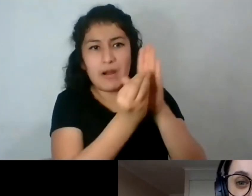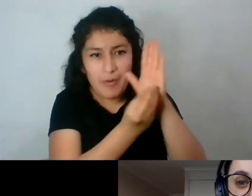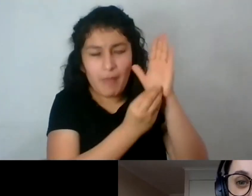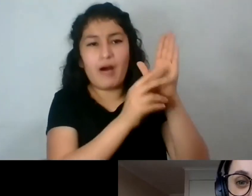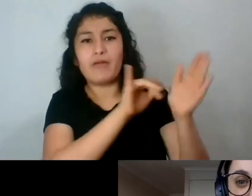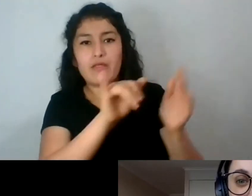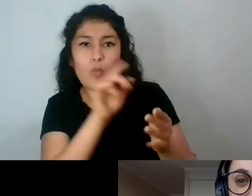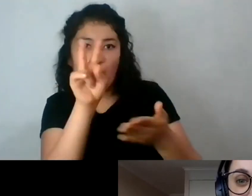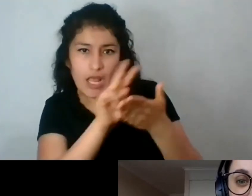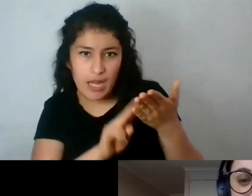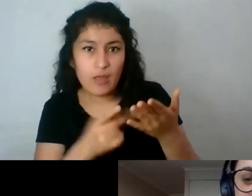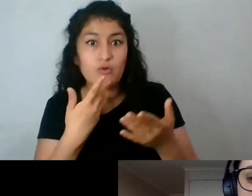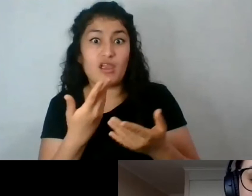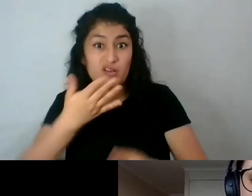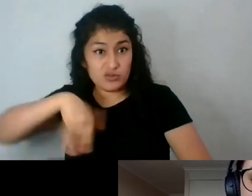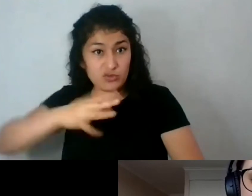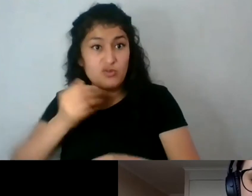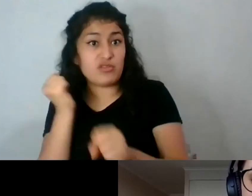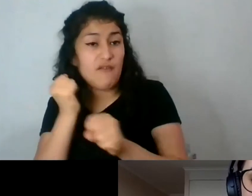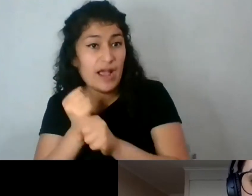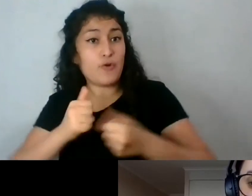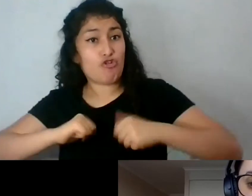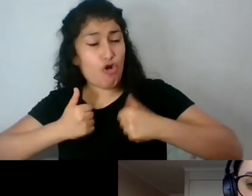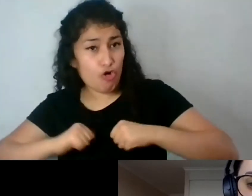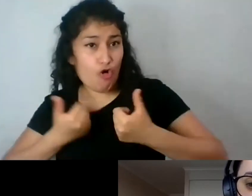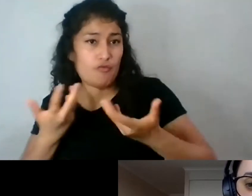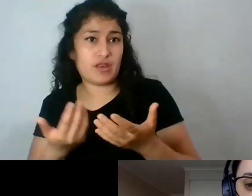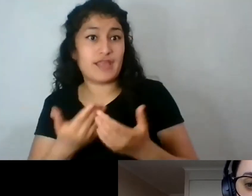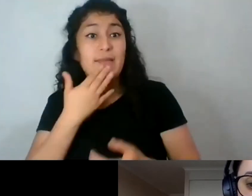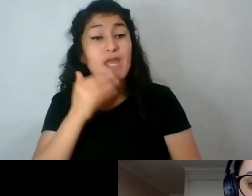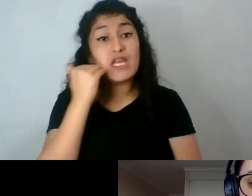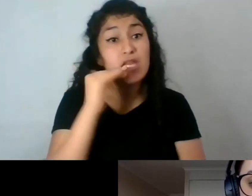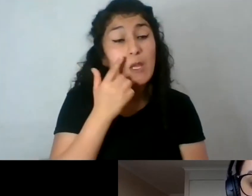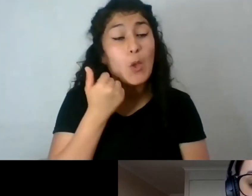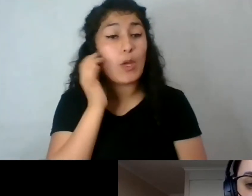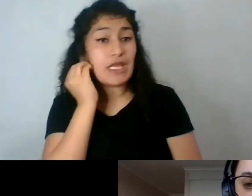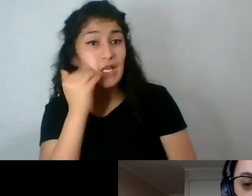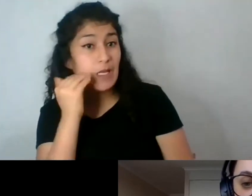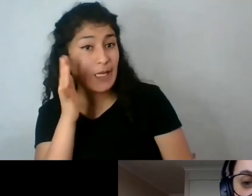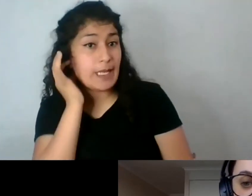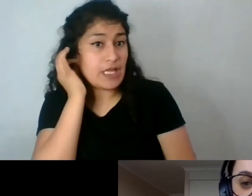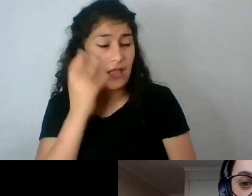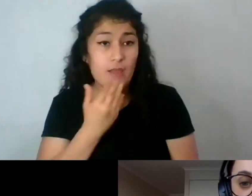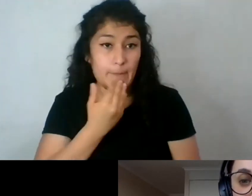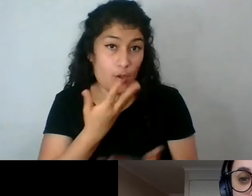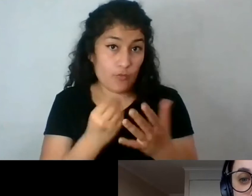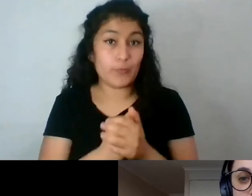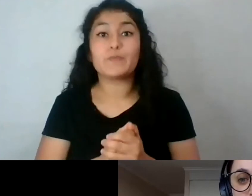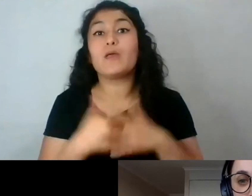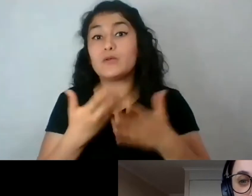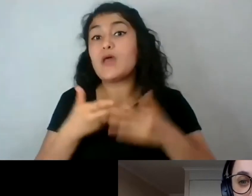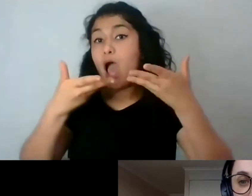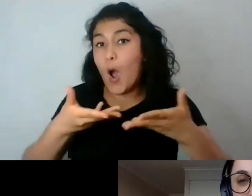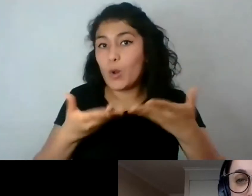adolescentes, jóvenes y adolescentes en este caso, y niños y niñas también, porque no... Bueno, vamos a pasar al momento